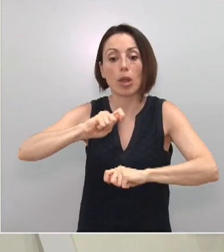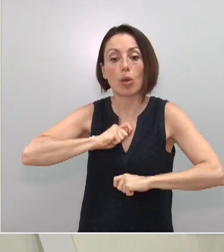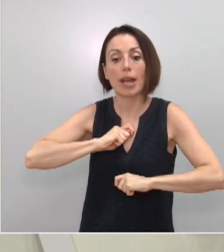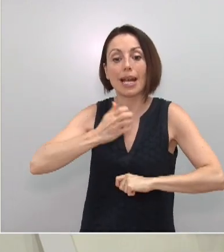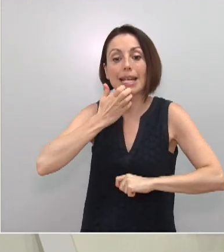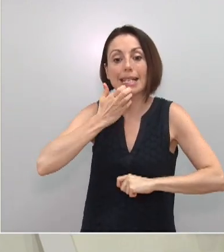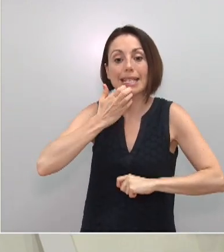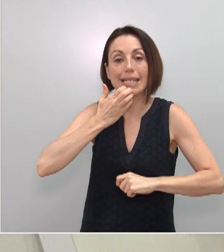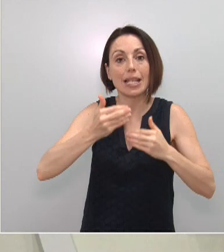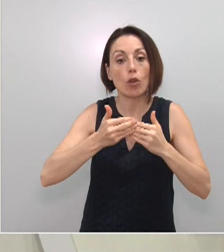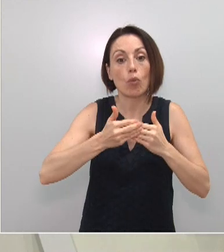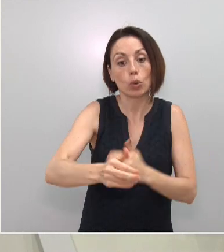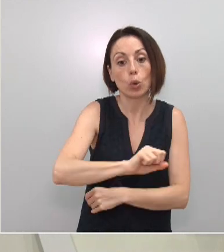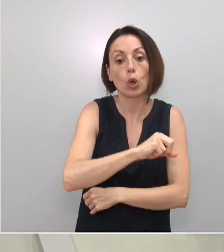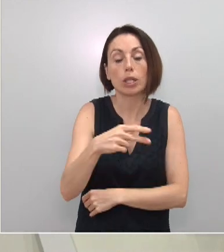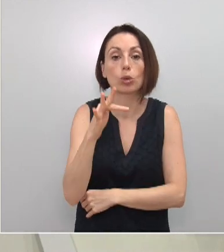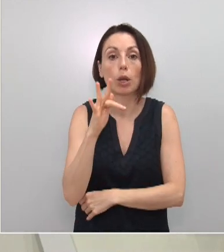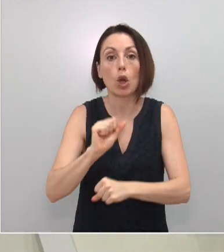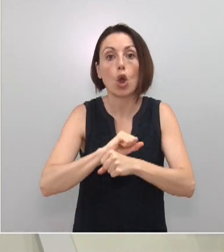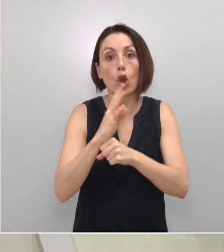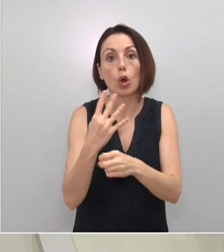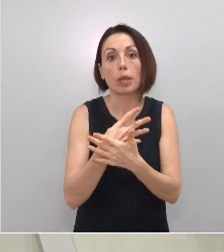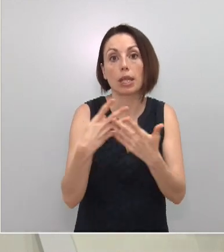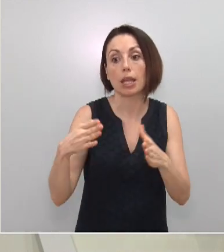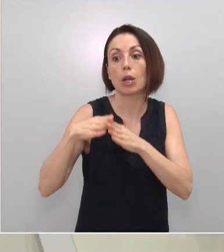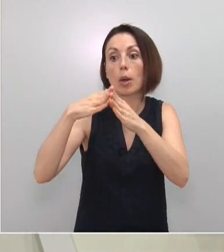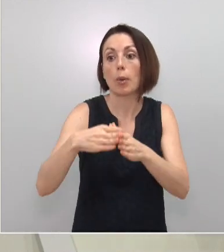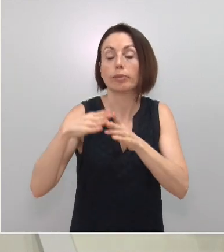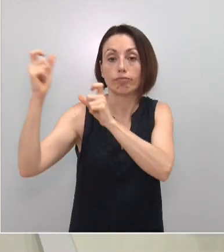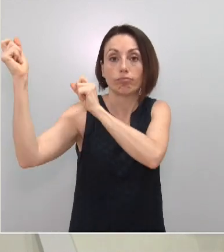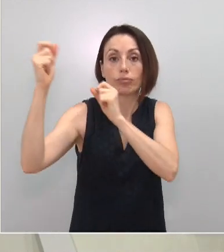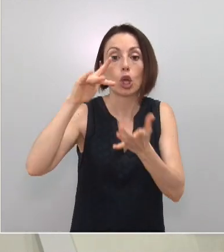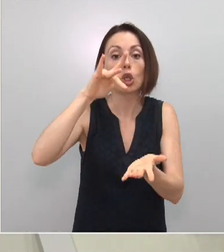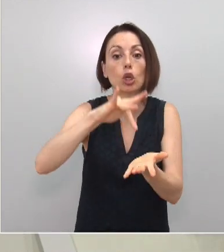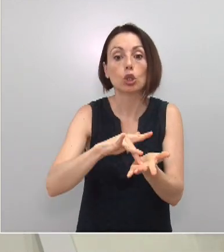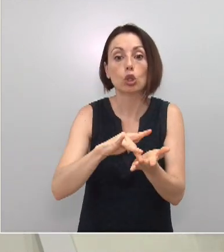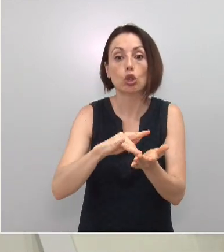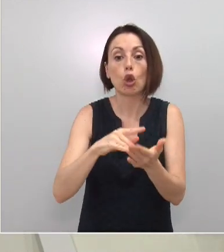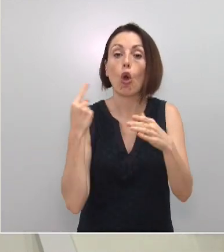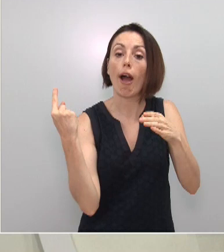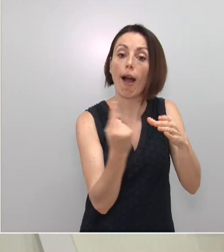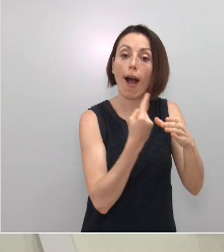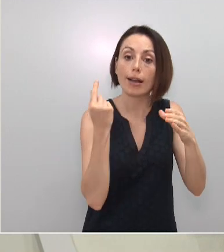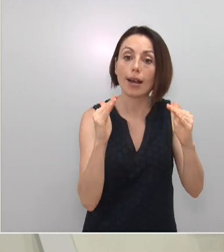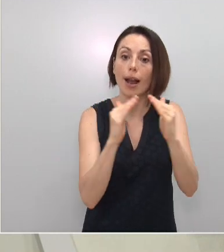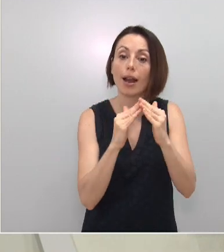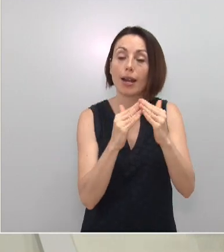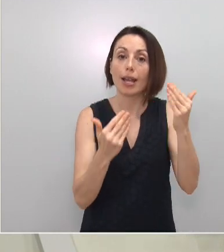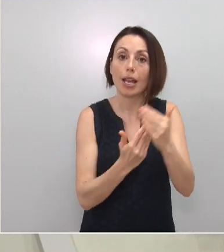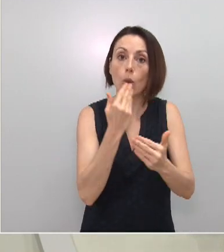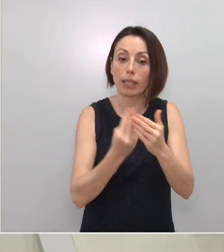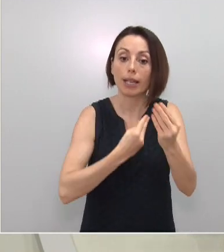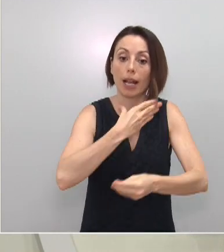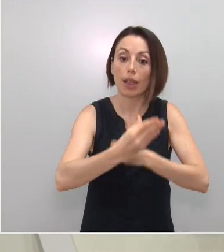que ante un posible positivo por COVID-19 de una persona que llegue en patera, se pueda aislar y poner en cuarentena a todos sus contactos